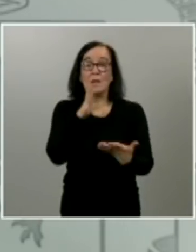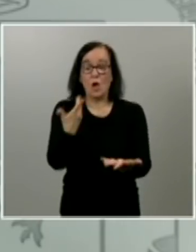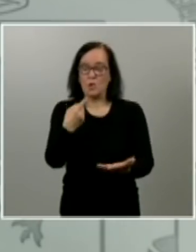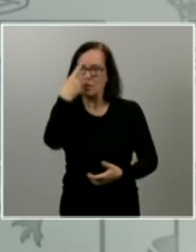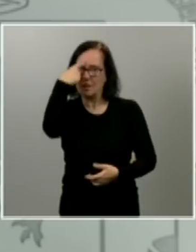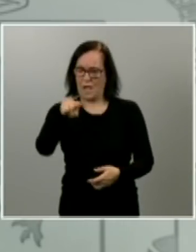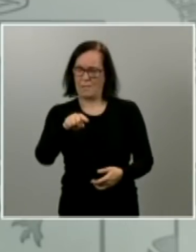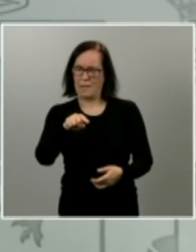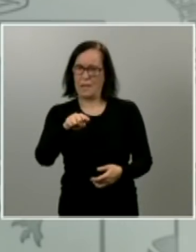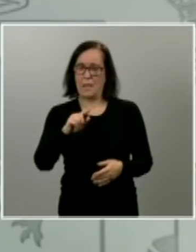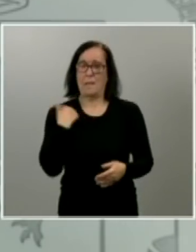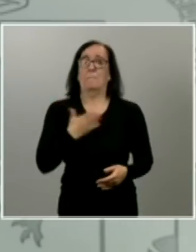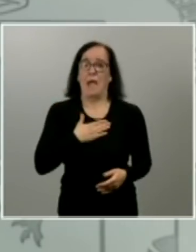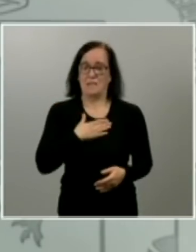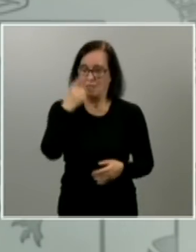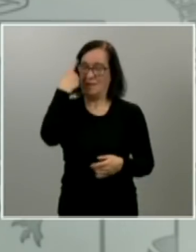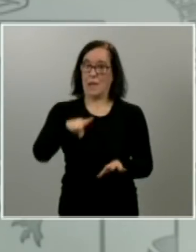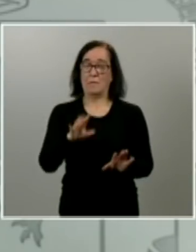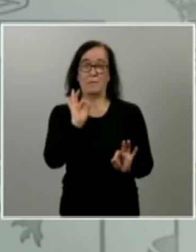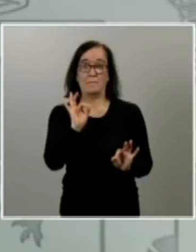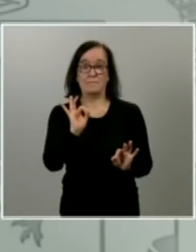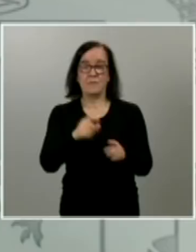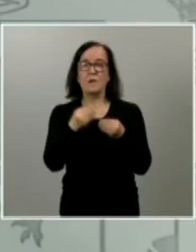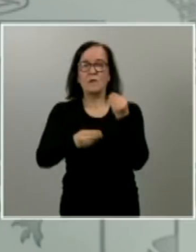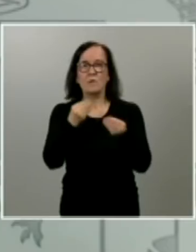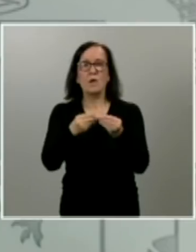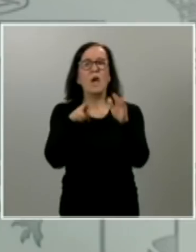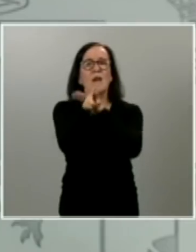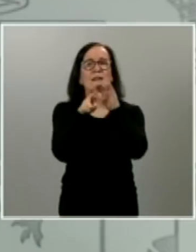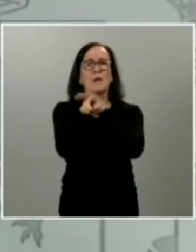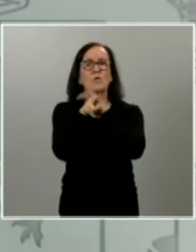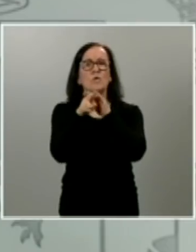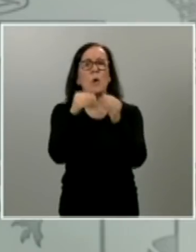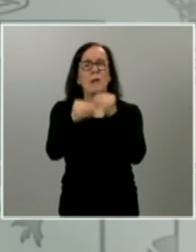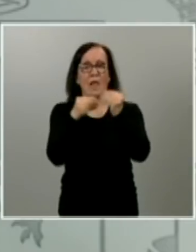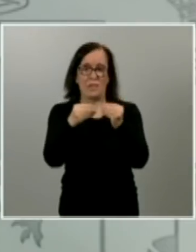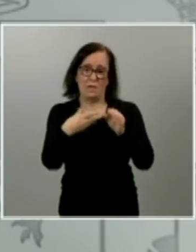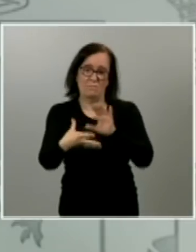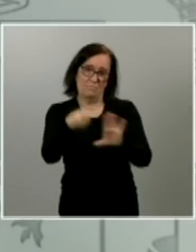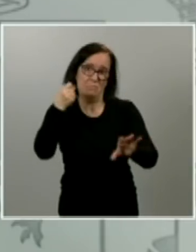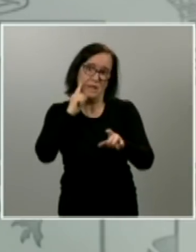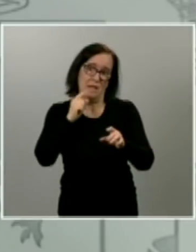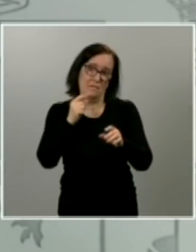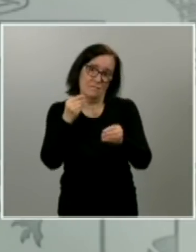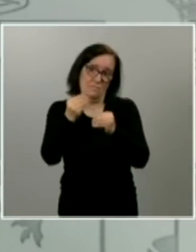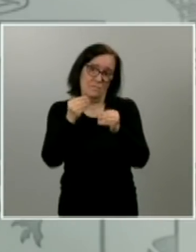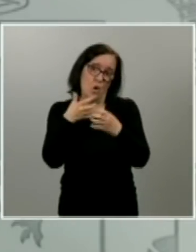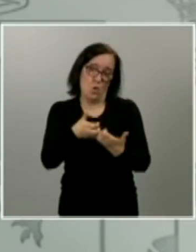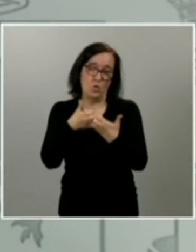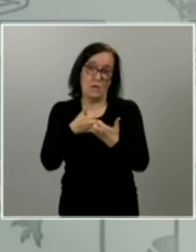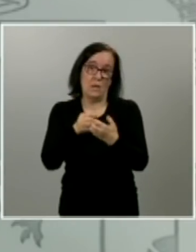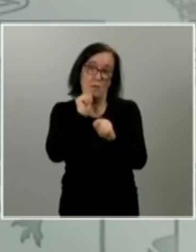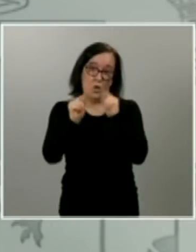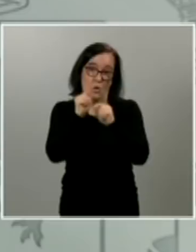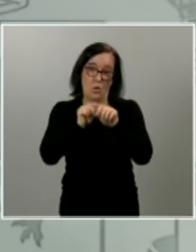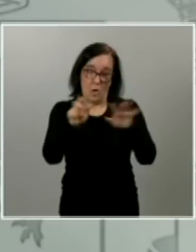mejor dicho mañana serán conscientes de que les detrajimos recursos precisamente para hacer frente a esta pandemia y para que lo entiendan en un futuro pues